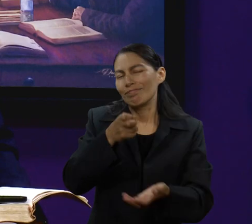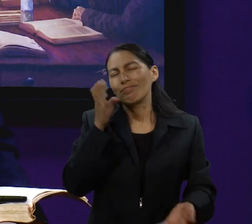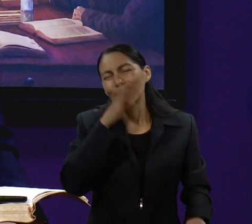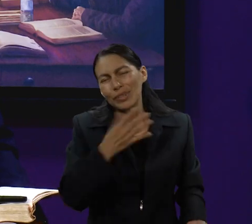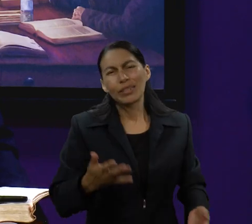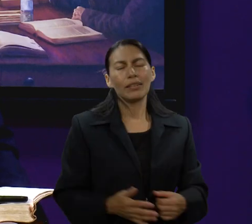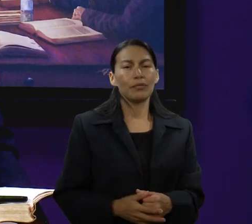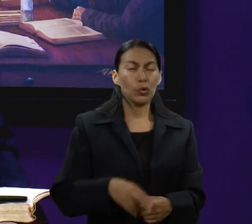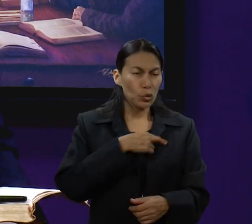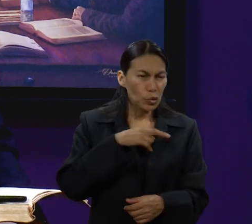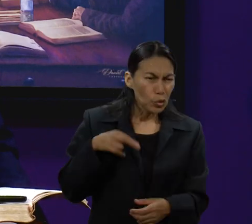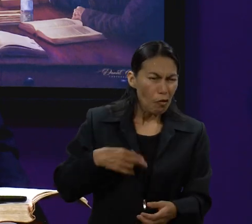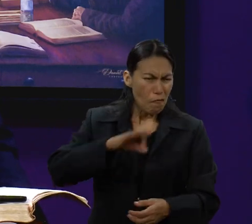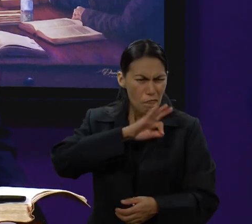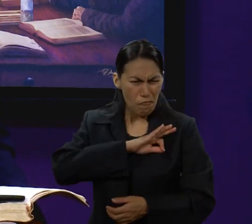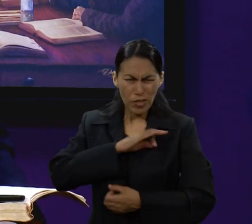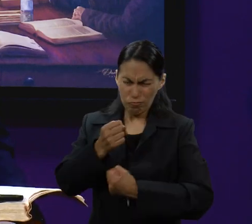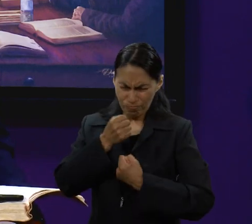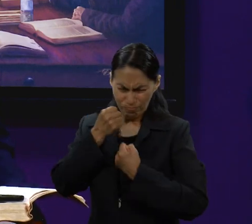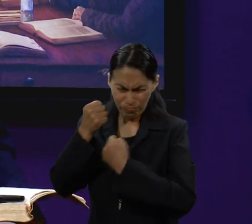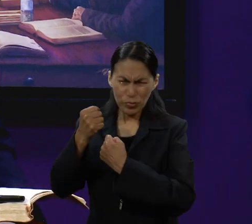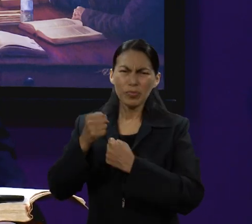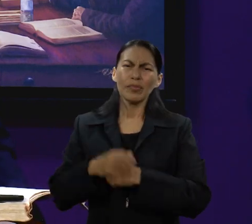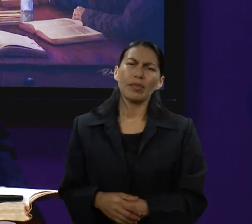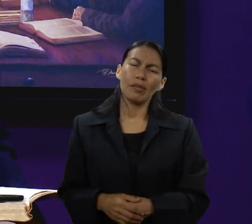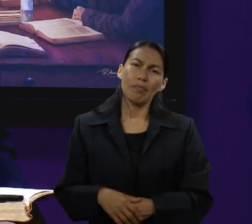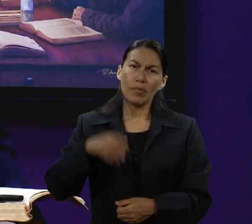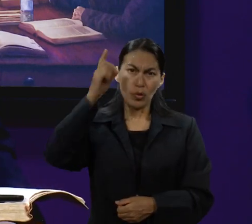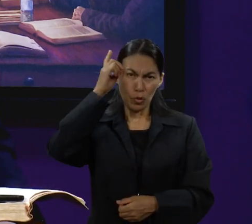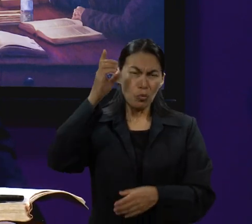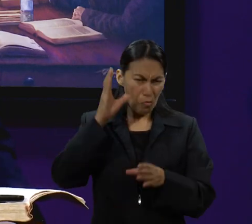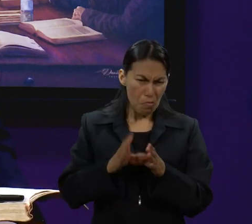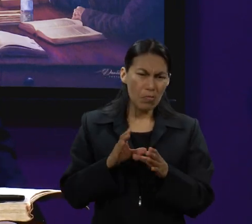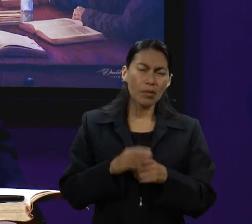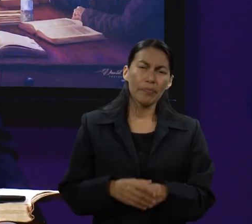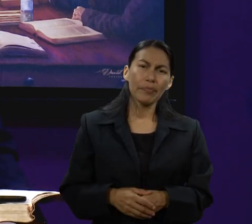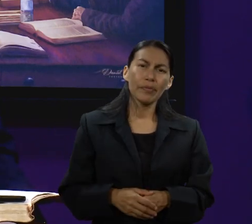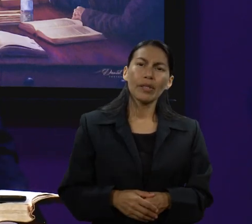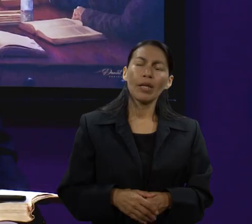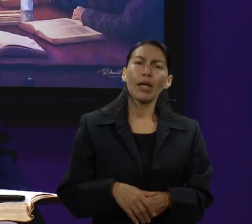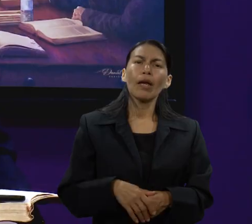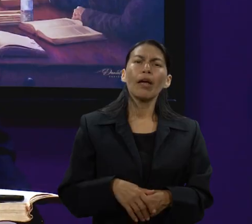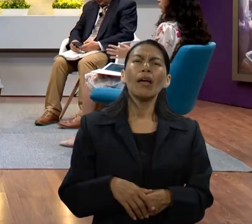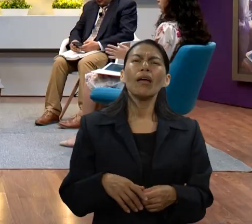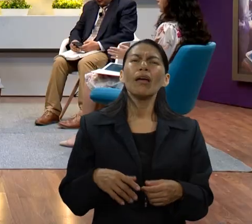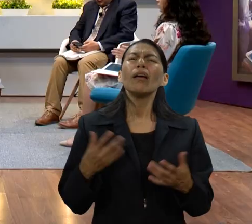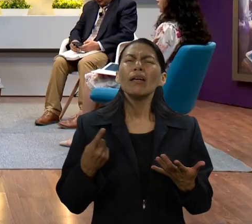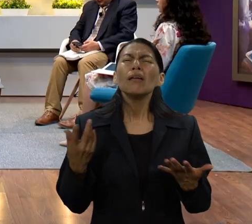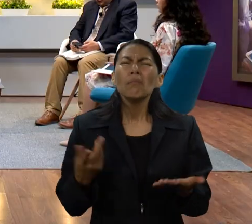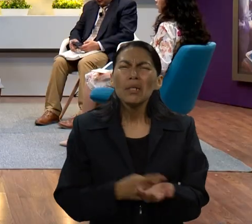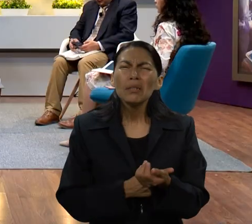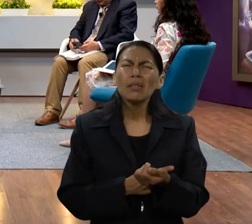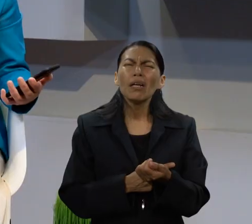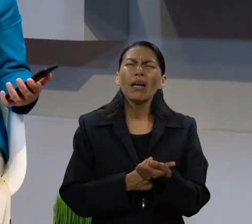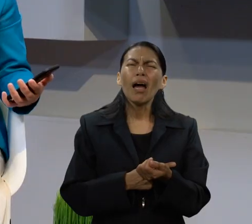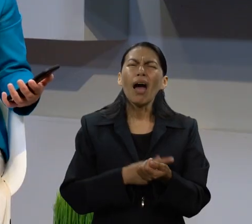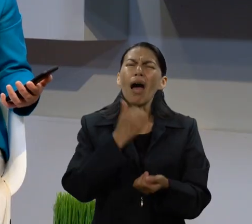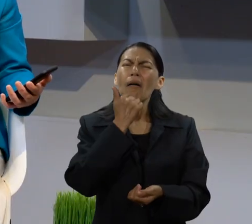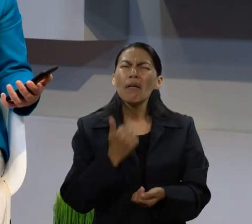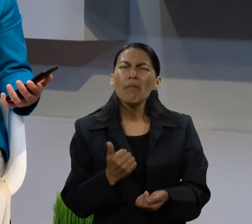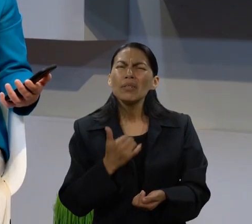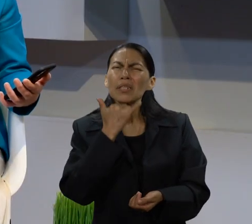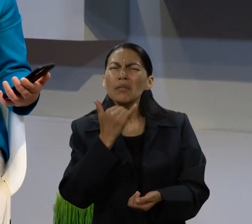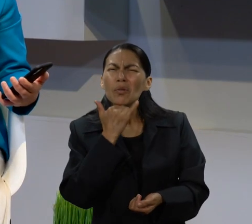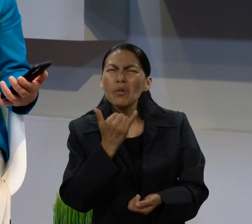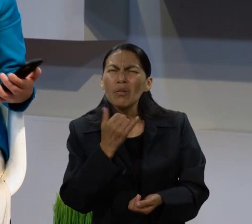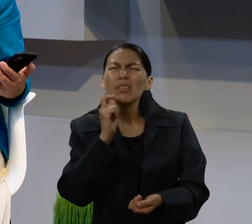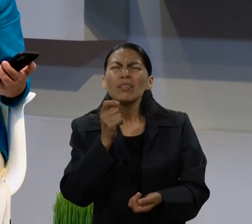la fe, creerle lo que Él nos está diciendo. Y el pacto se está cumpliendo porque Él hace el resto. ¿Y cuál es la garantía que tenemos de estos hierros